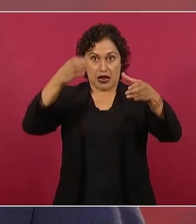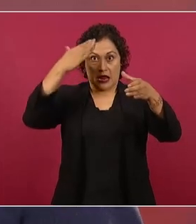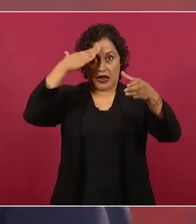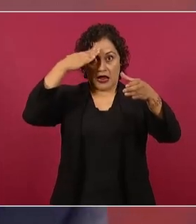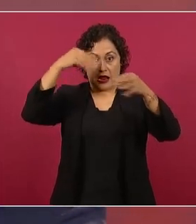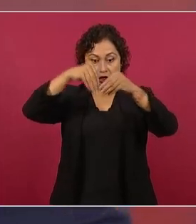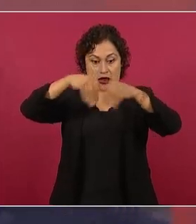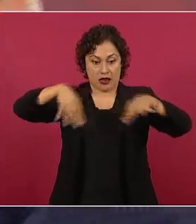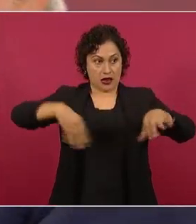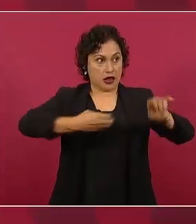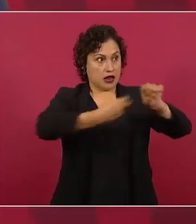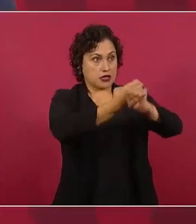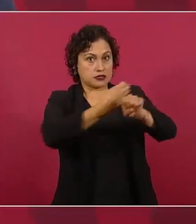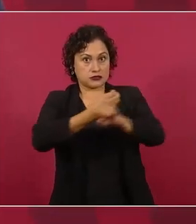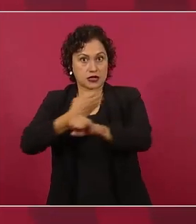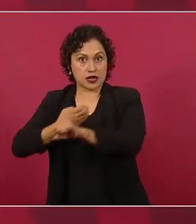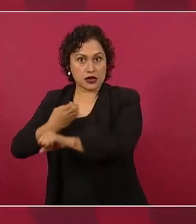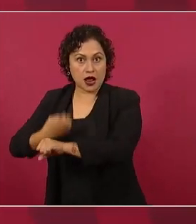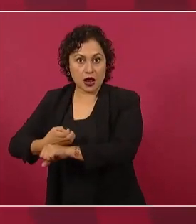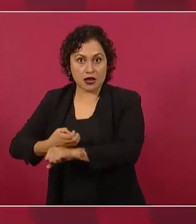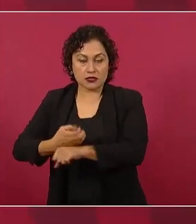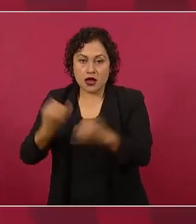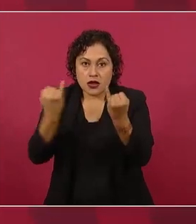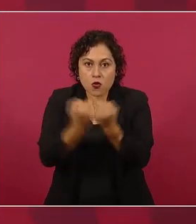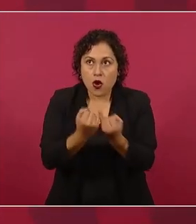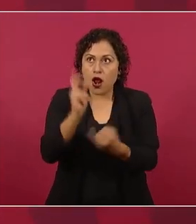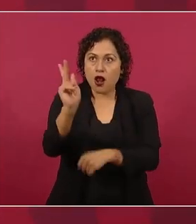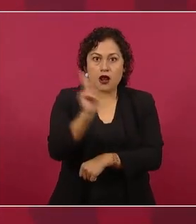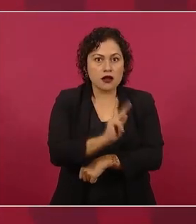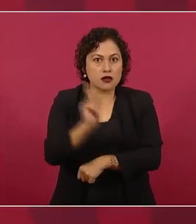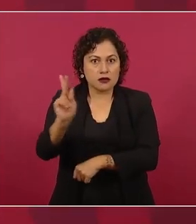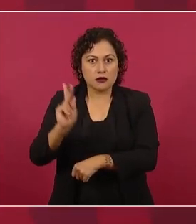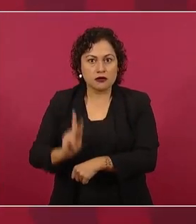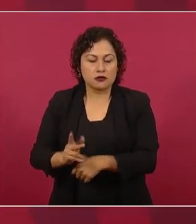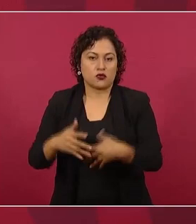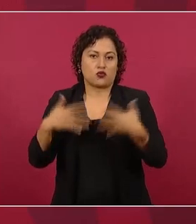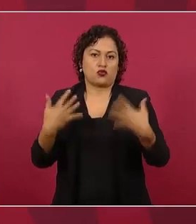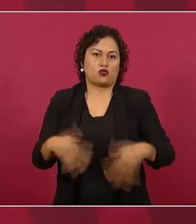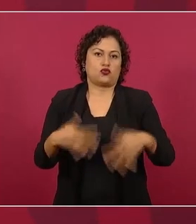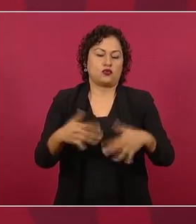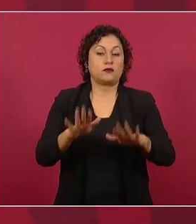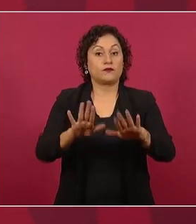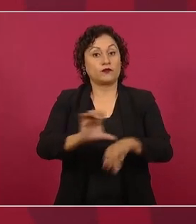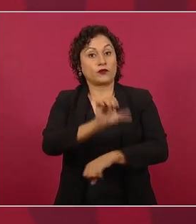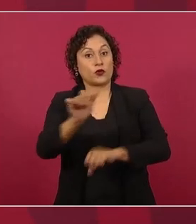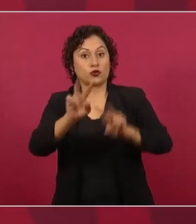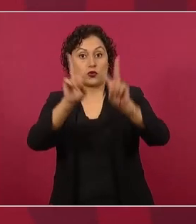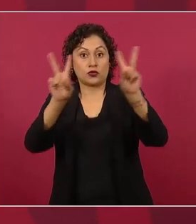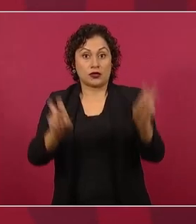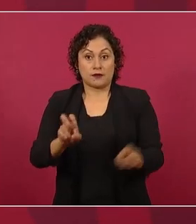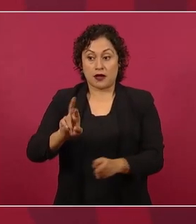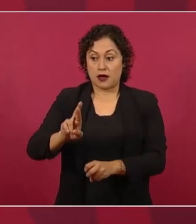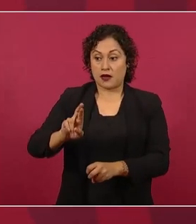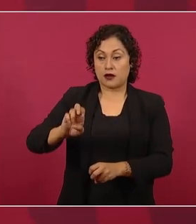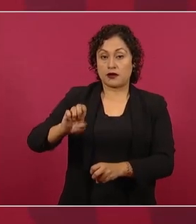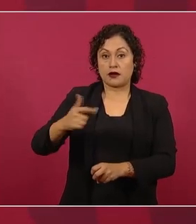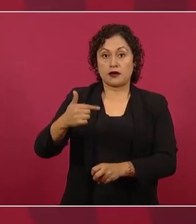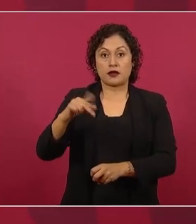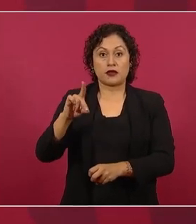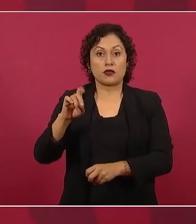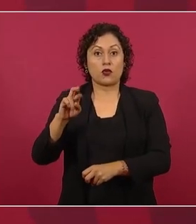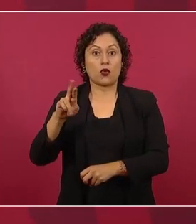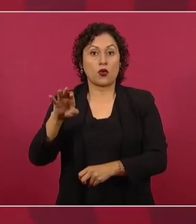Otra situación que es importante es la de los regidores para los